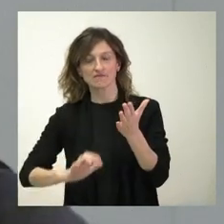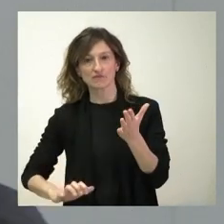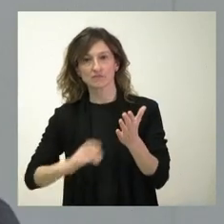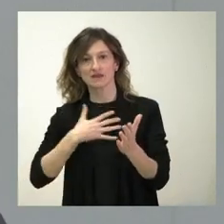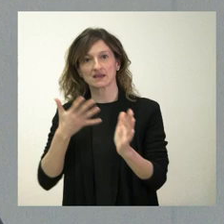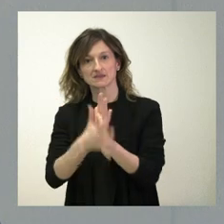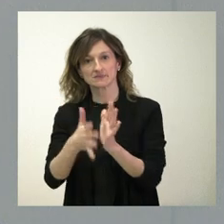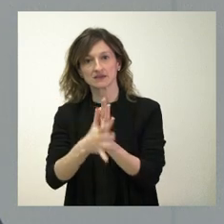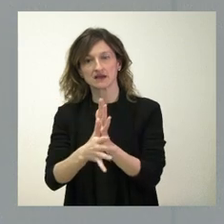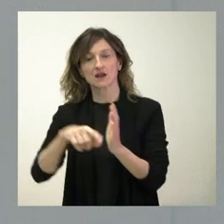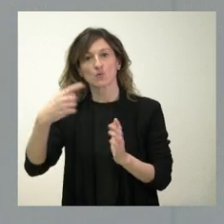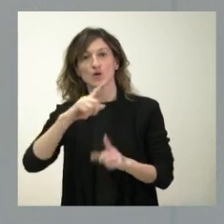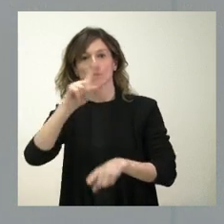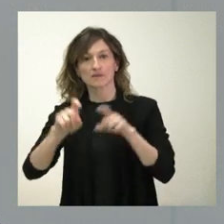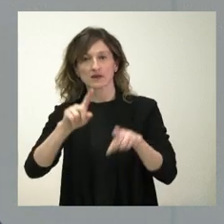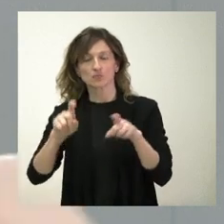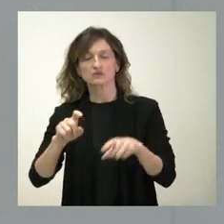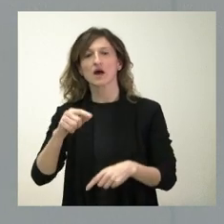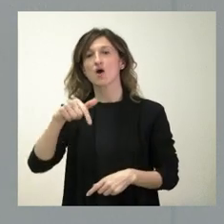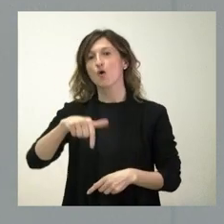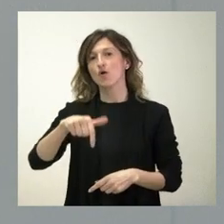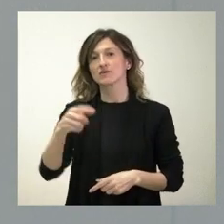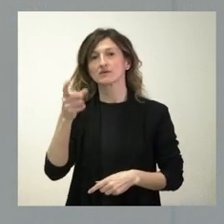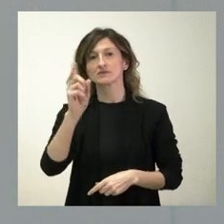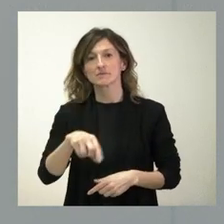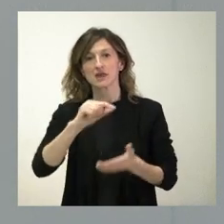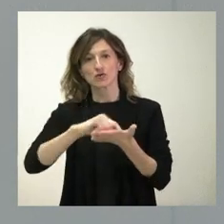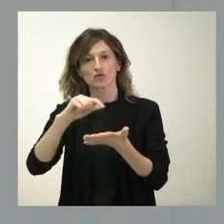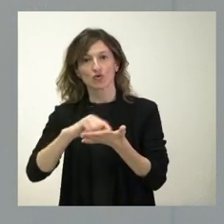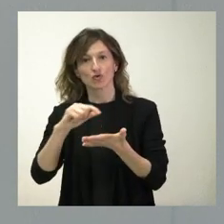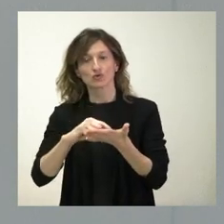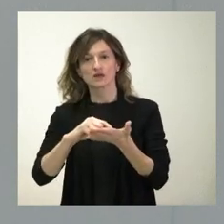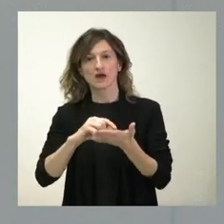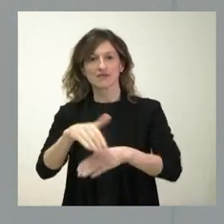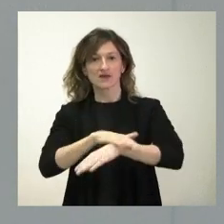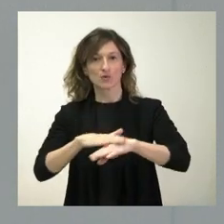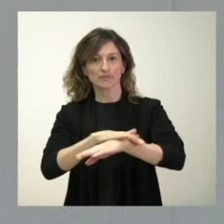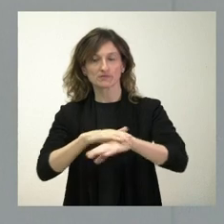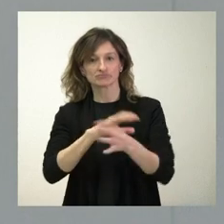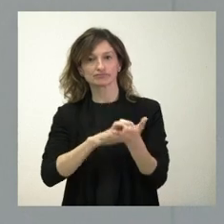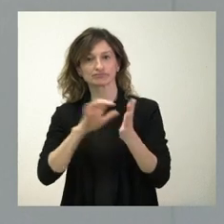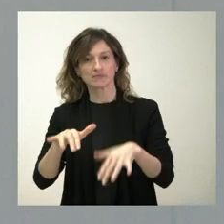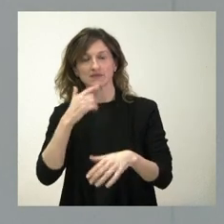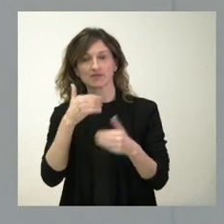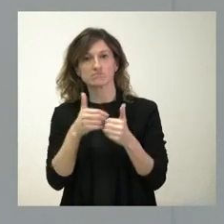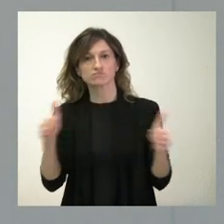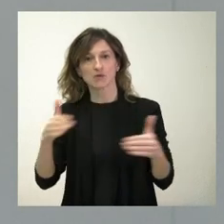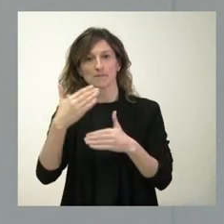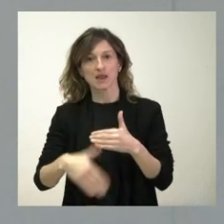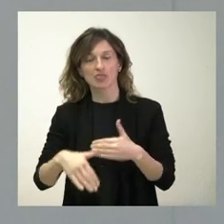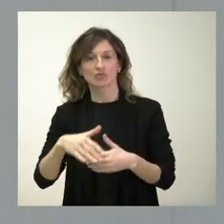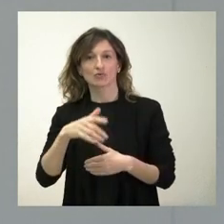quería plantearles es que hoy también hemos emitido una nota desde el Gobierno de Castilla y León por el que se abre el plazo para solicitar la